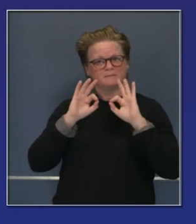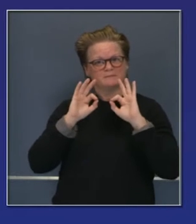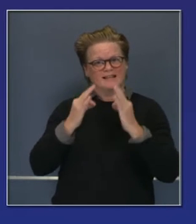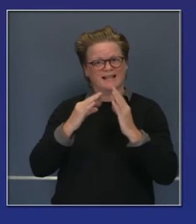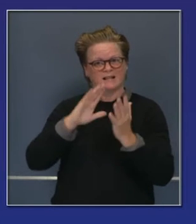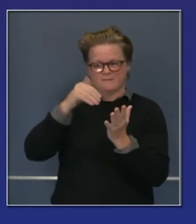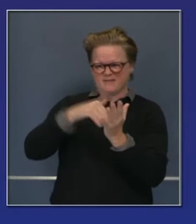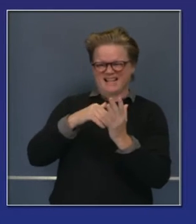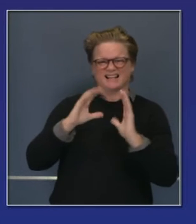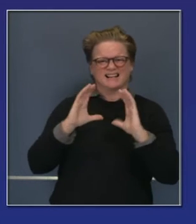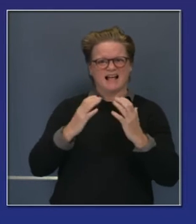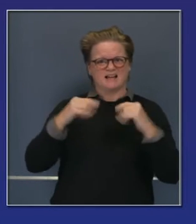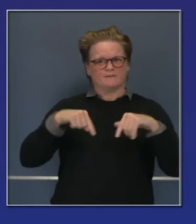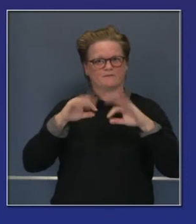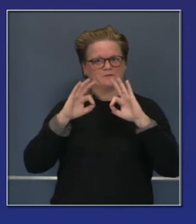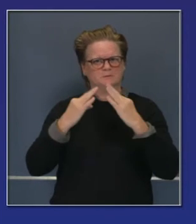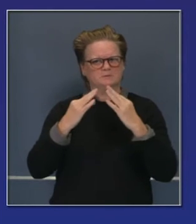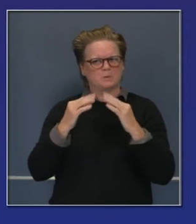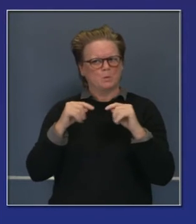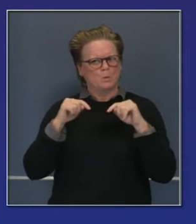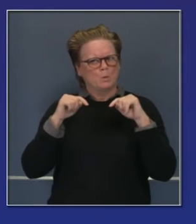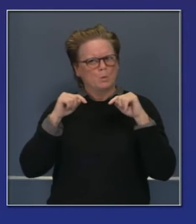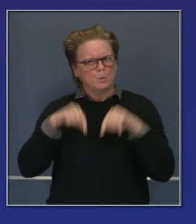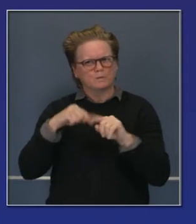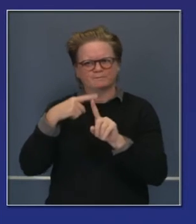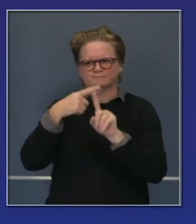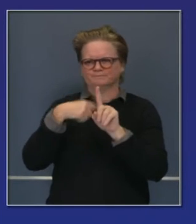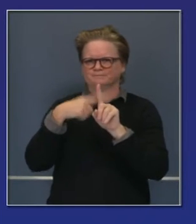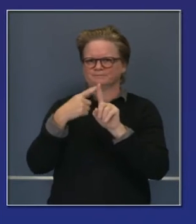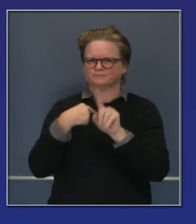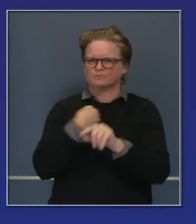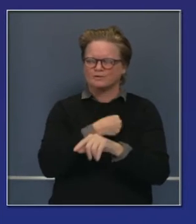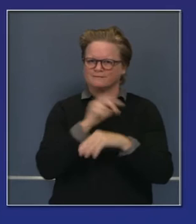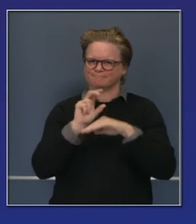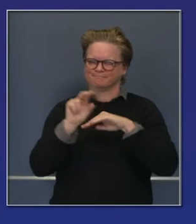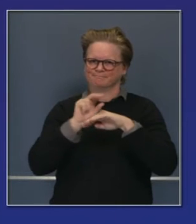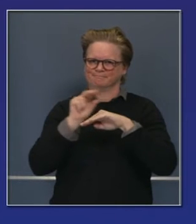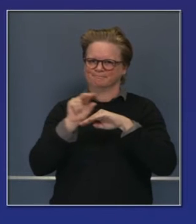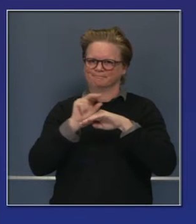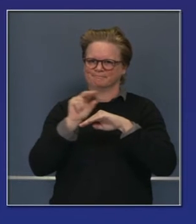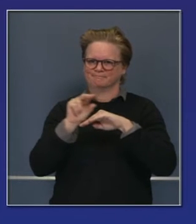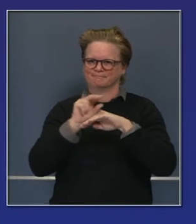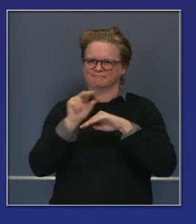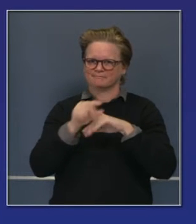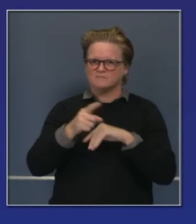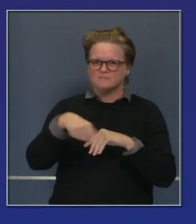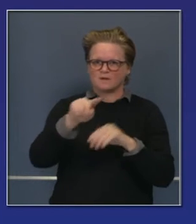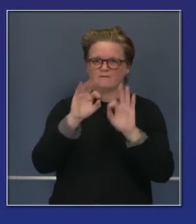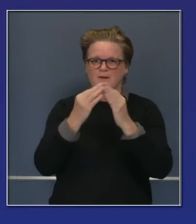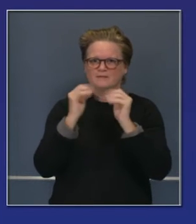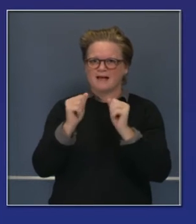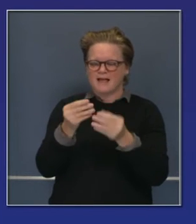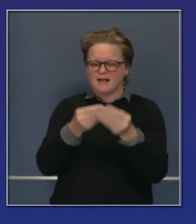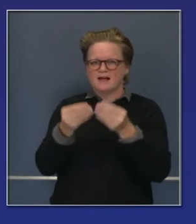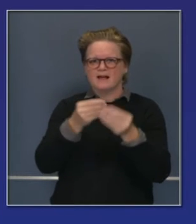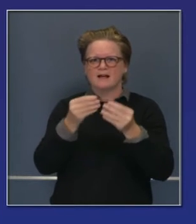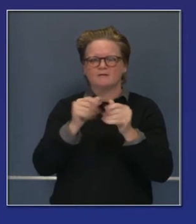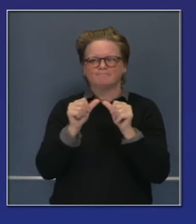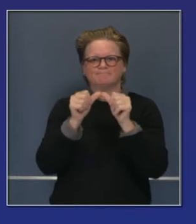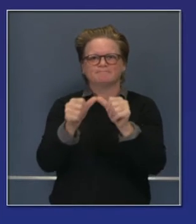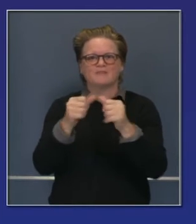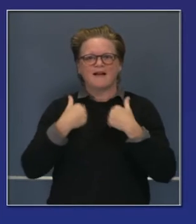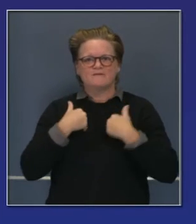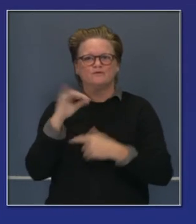medianos, un subsidio mensual federal. El primero en el país para ayudar a subvencionar el costo